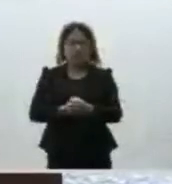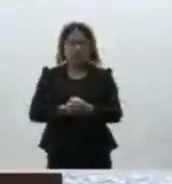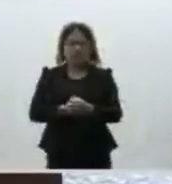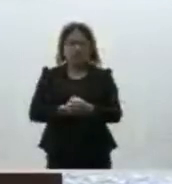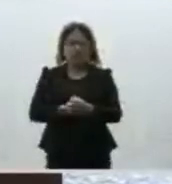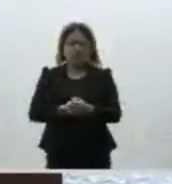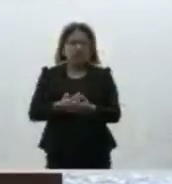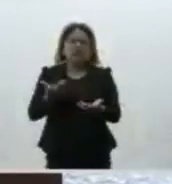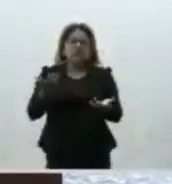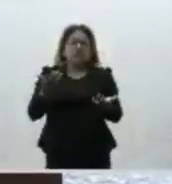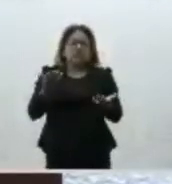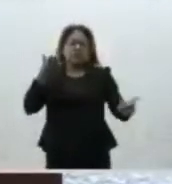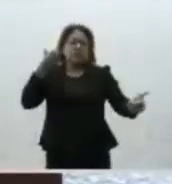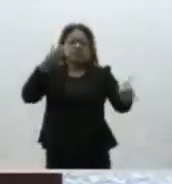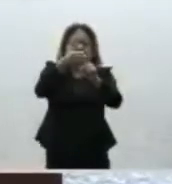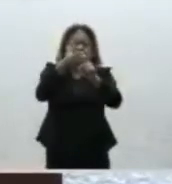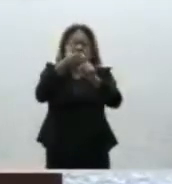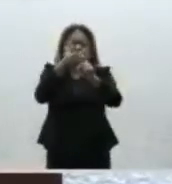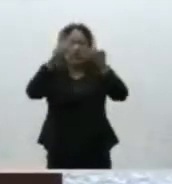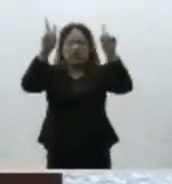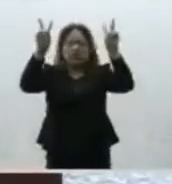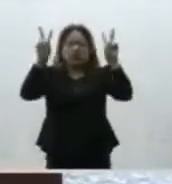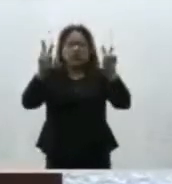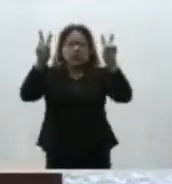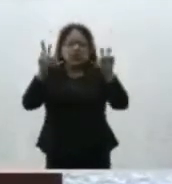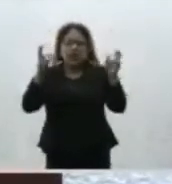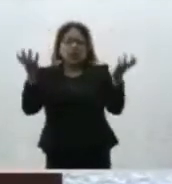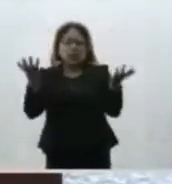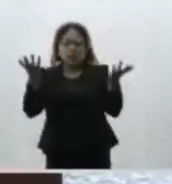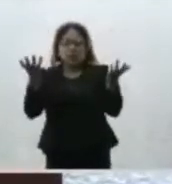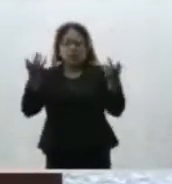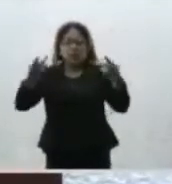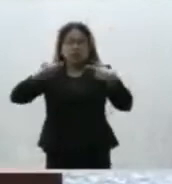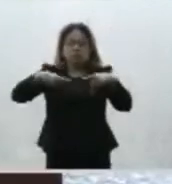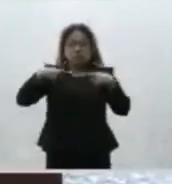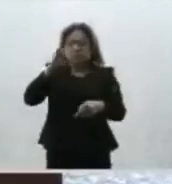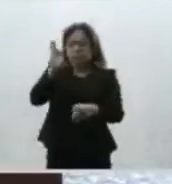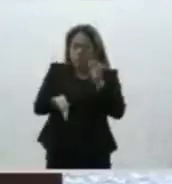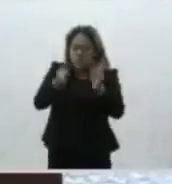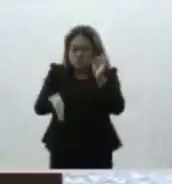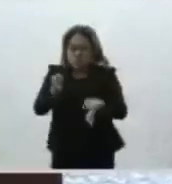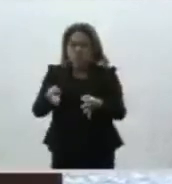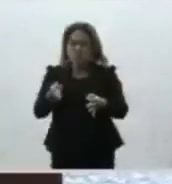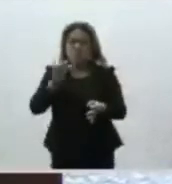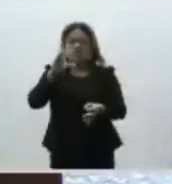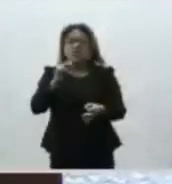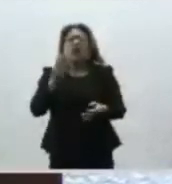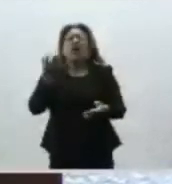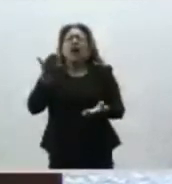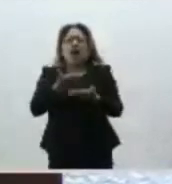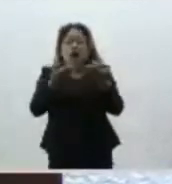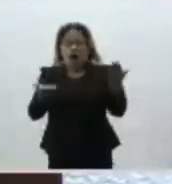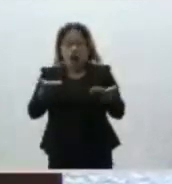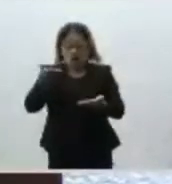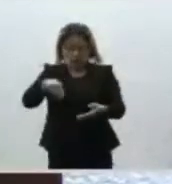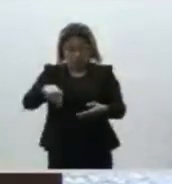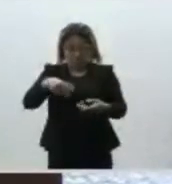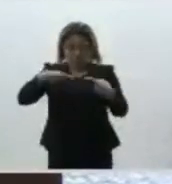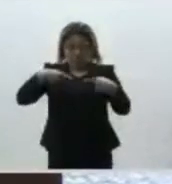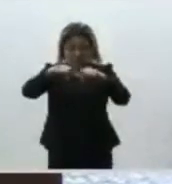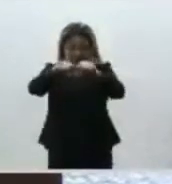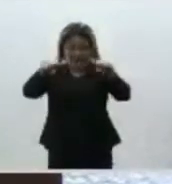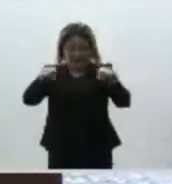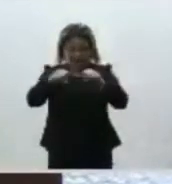ningún tema en relación con el permitir financiamiento paralelo. ¿Qué es lo que consideró la sala superior?